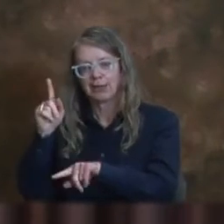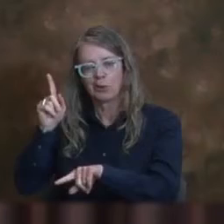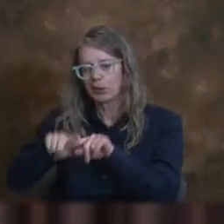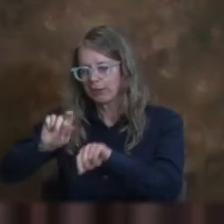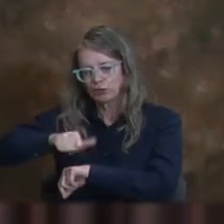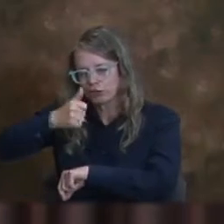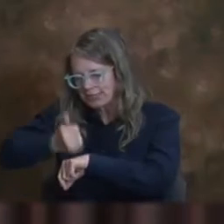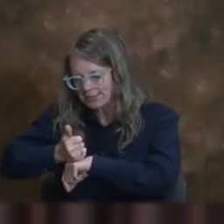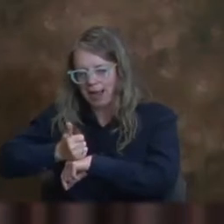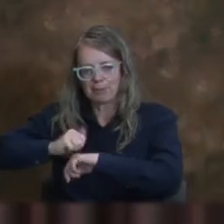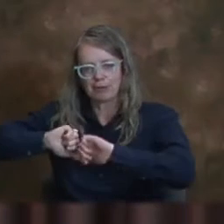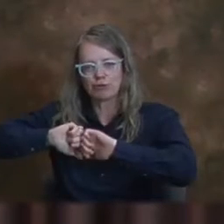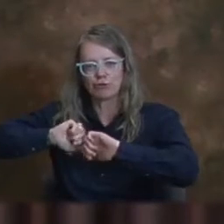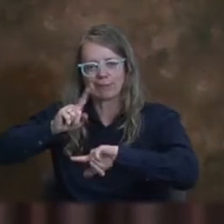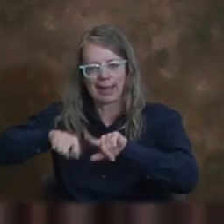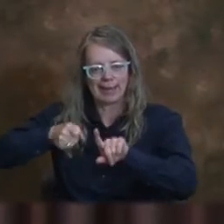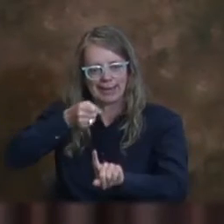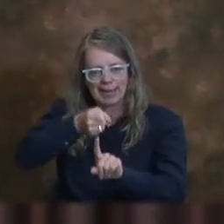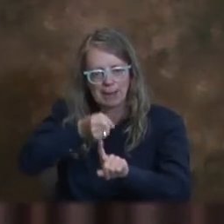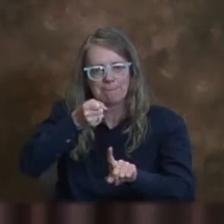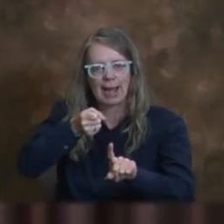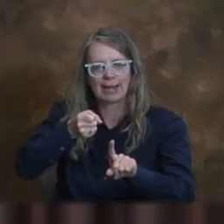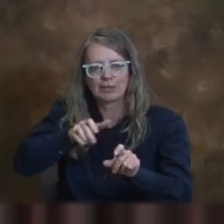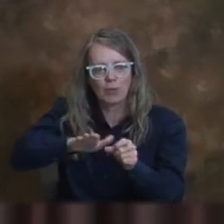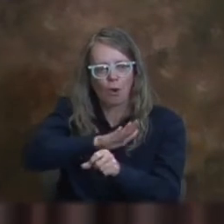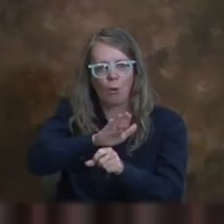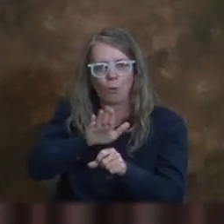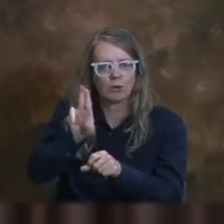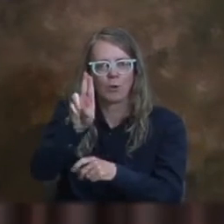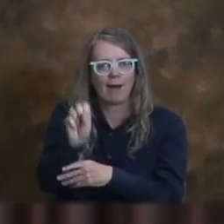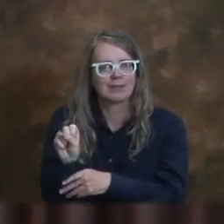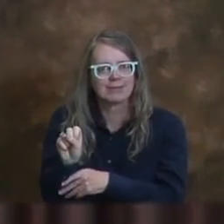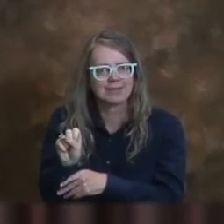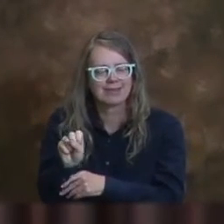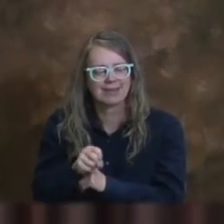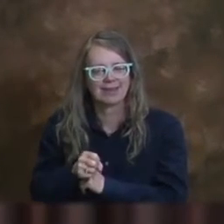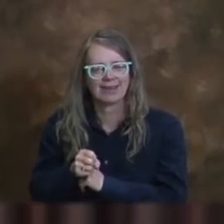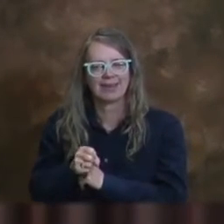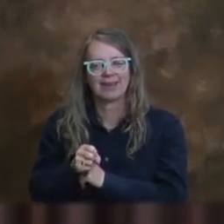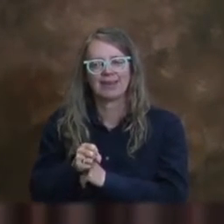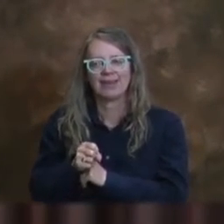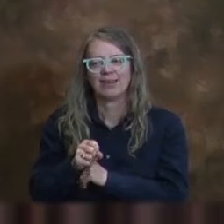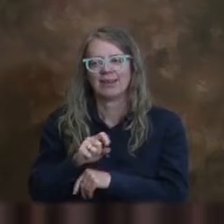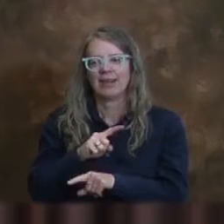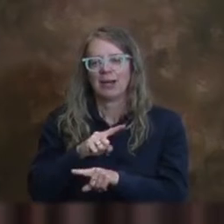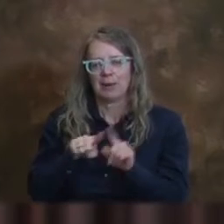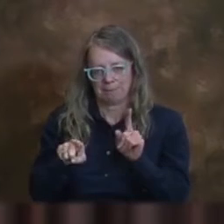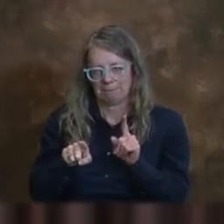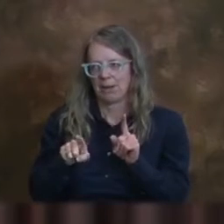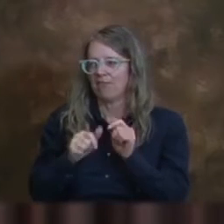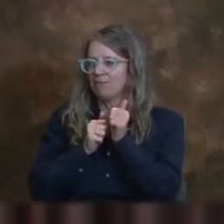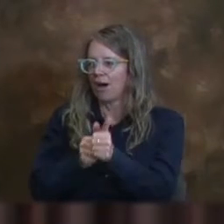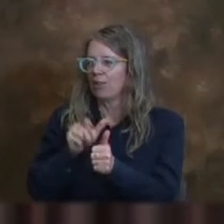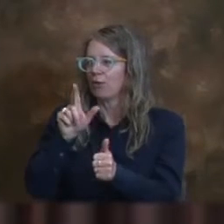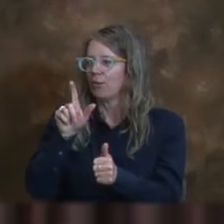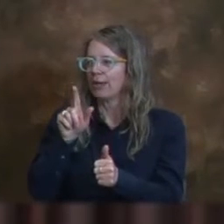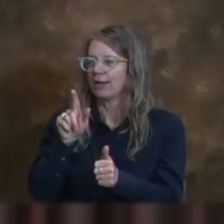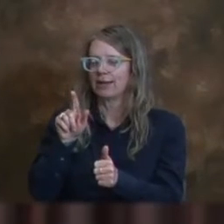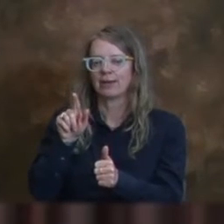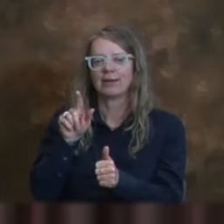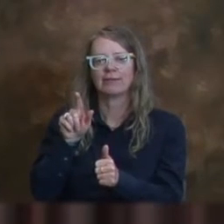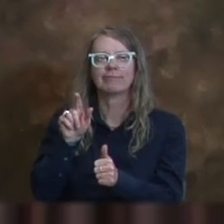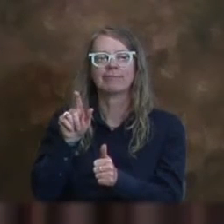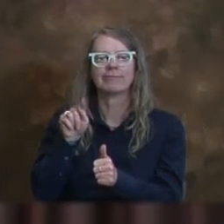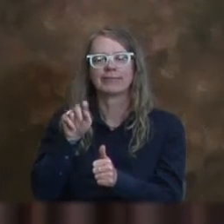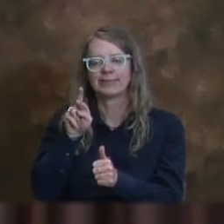lenguaje específico que se puede utilizar, porque bueno, realistamente, como el comisionado Wells mencionó,